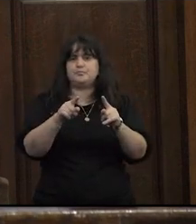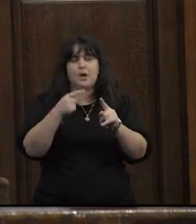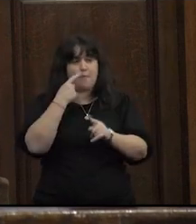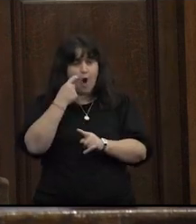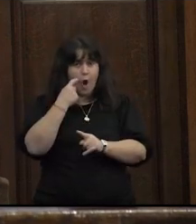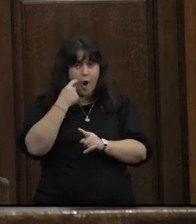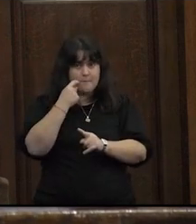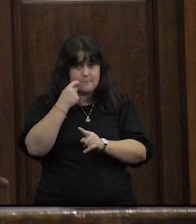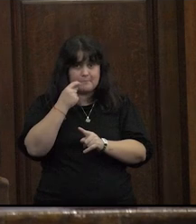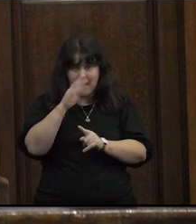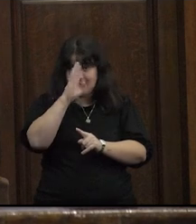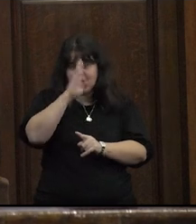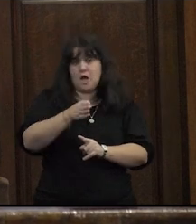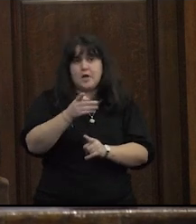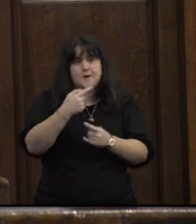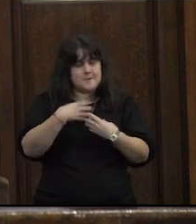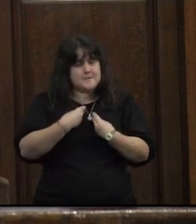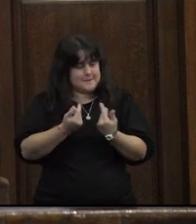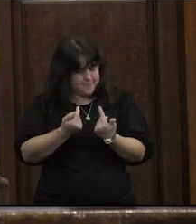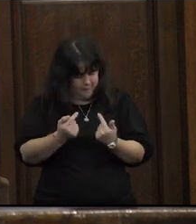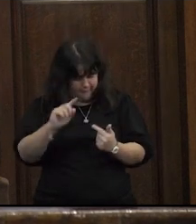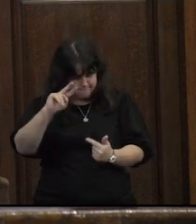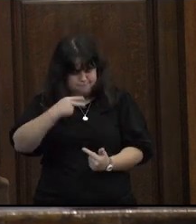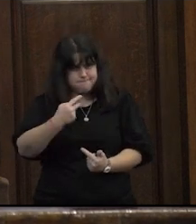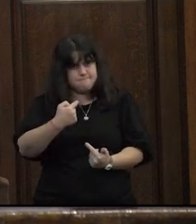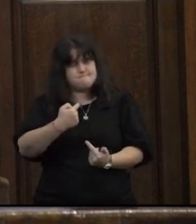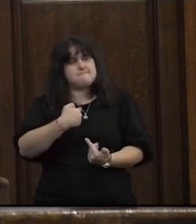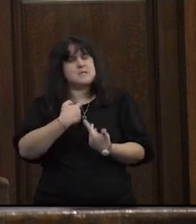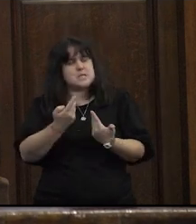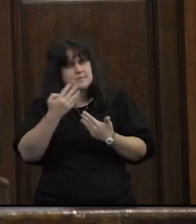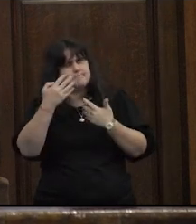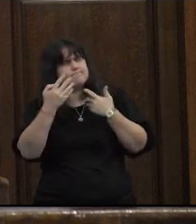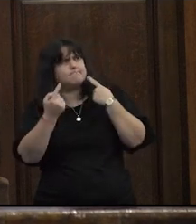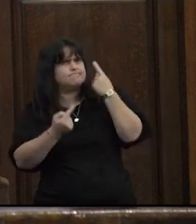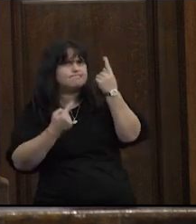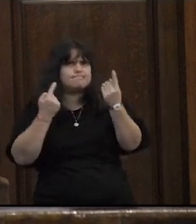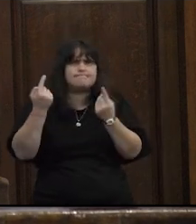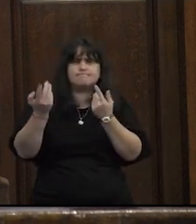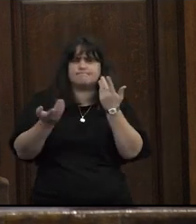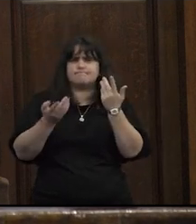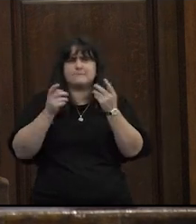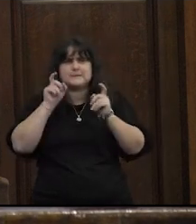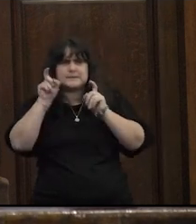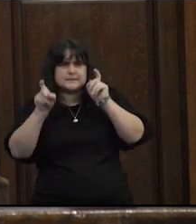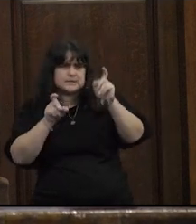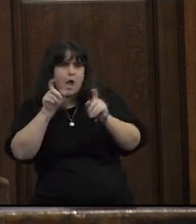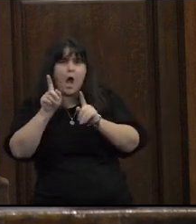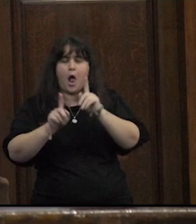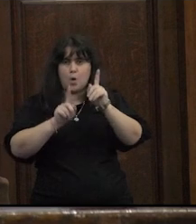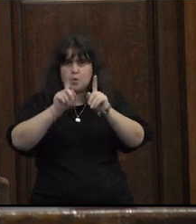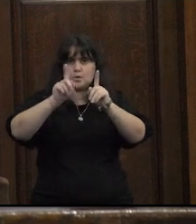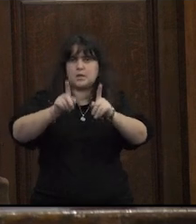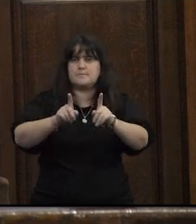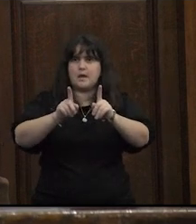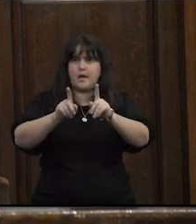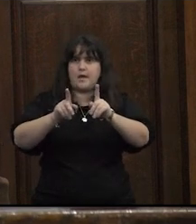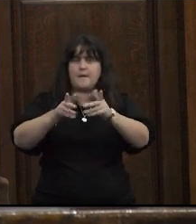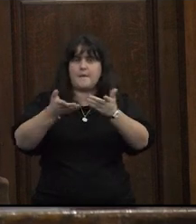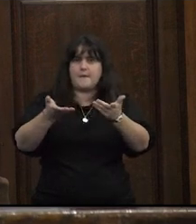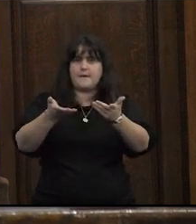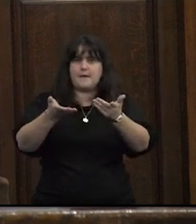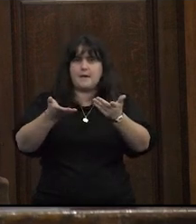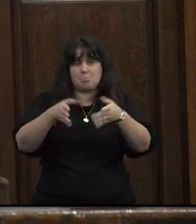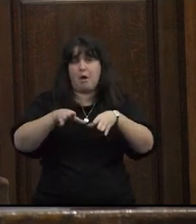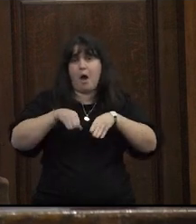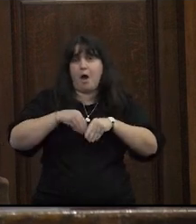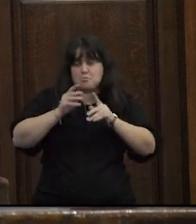varones cisgénero se han sentido interpelados desconcertados y algunos han asumido